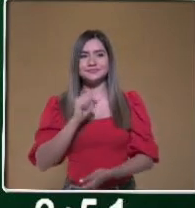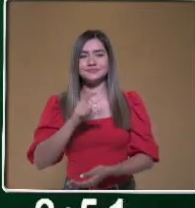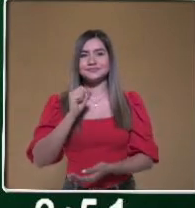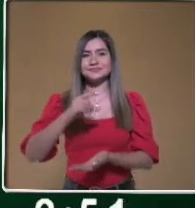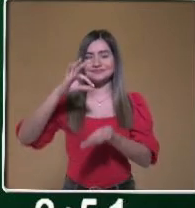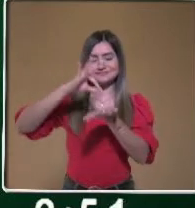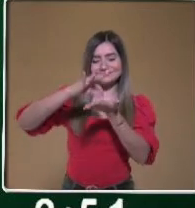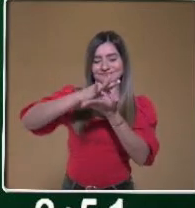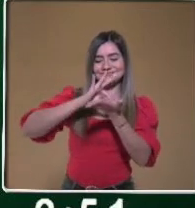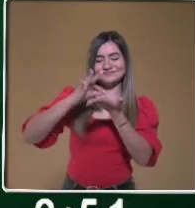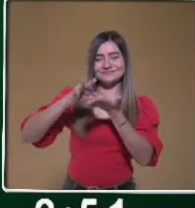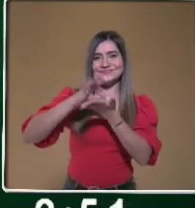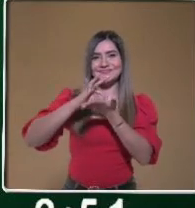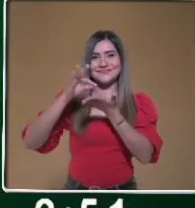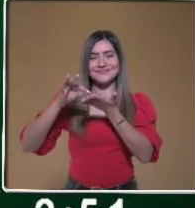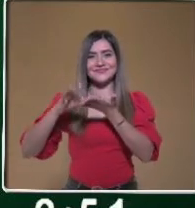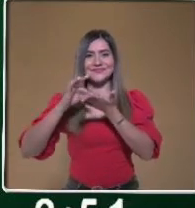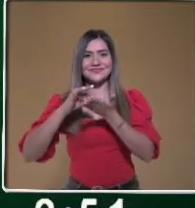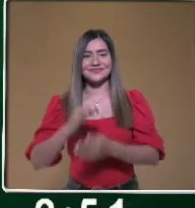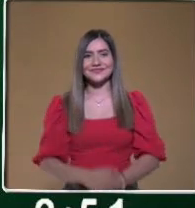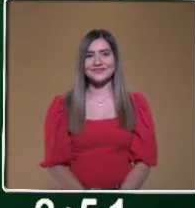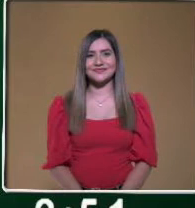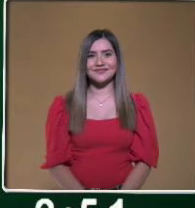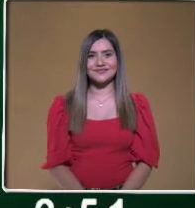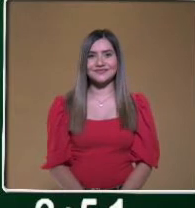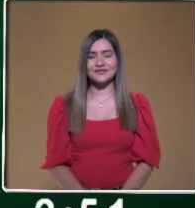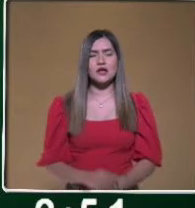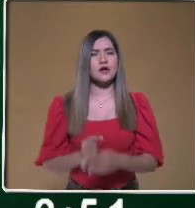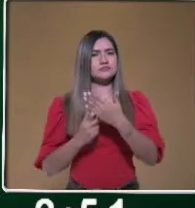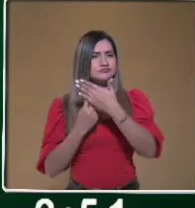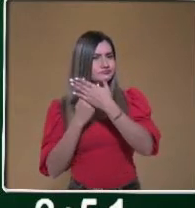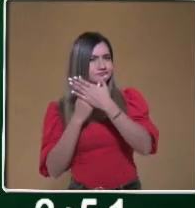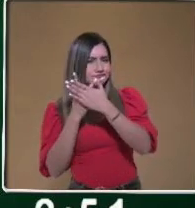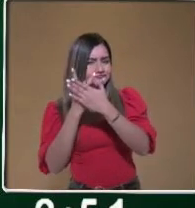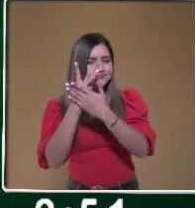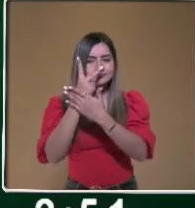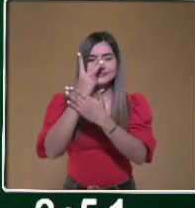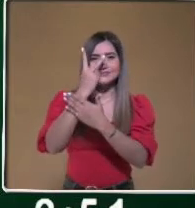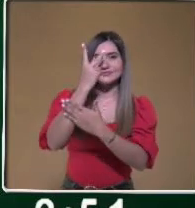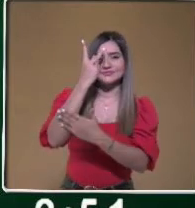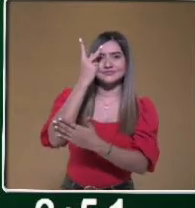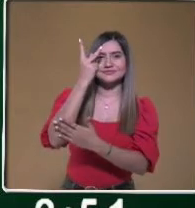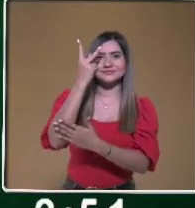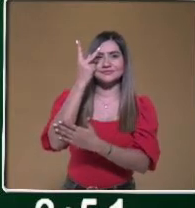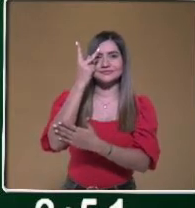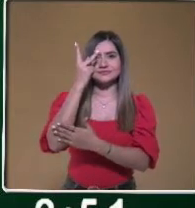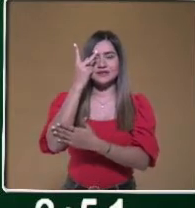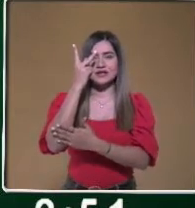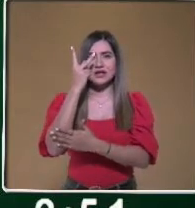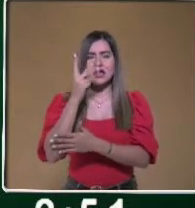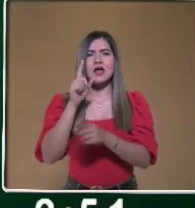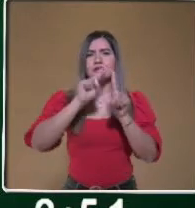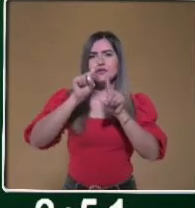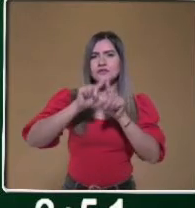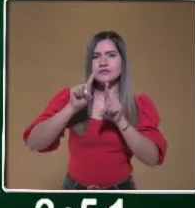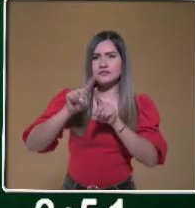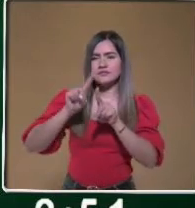maestro. Y bueno, las leguminosas son plantas de las que se obtienen frutos